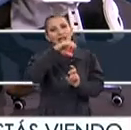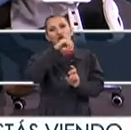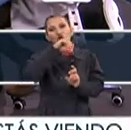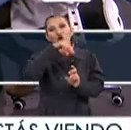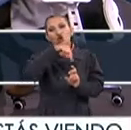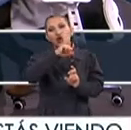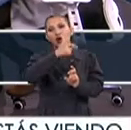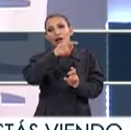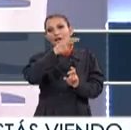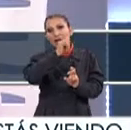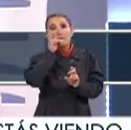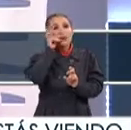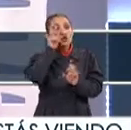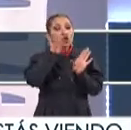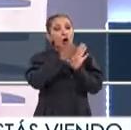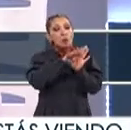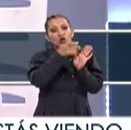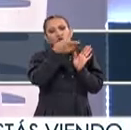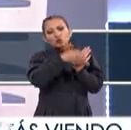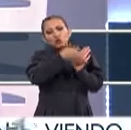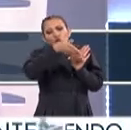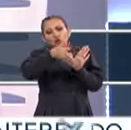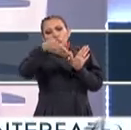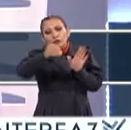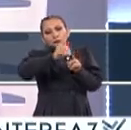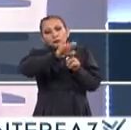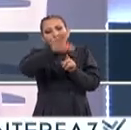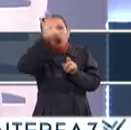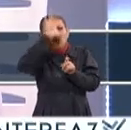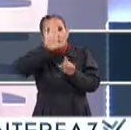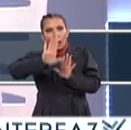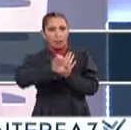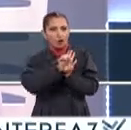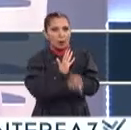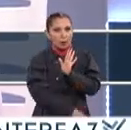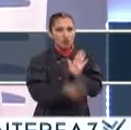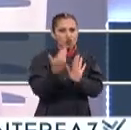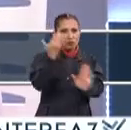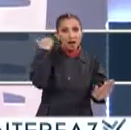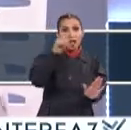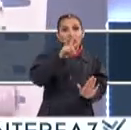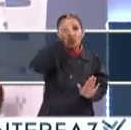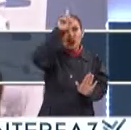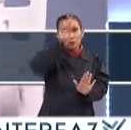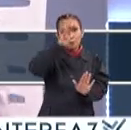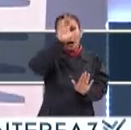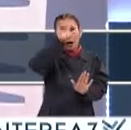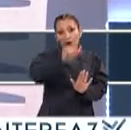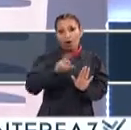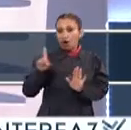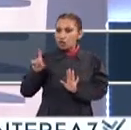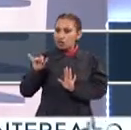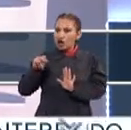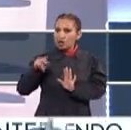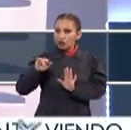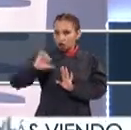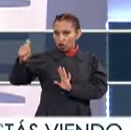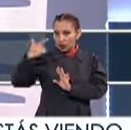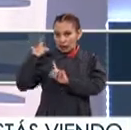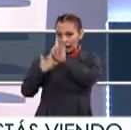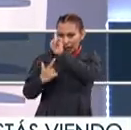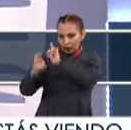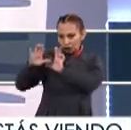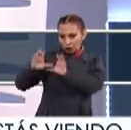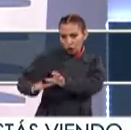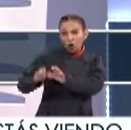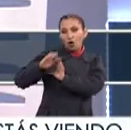Del vino Y cómo el vino Va teniendo Sobre todo Impacto en la cultura Por ejemplo Mencionabas al dios Baco Dionisos En la cultura griega En